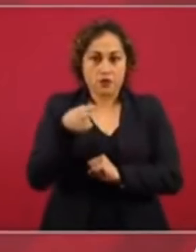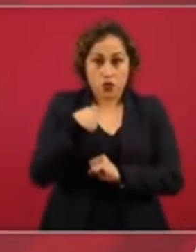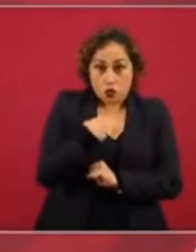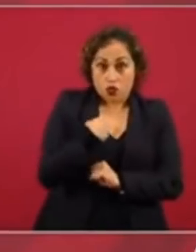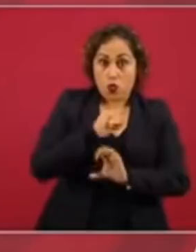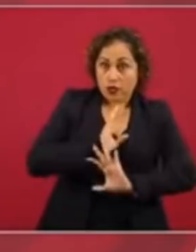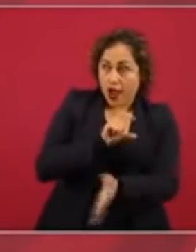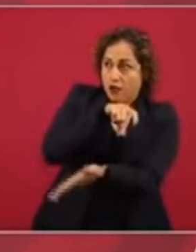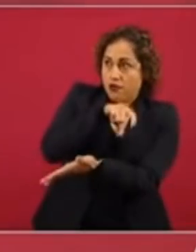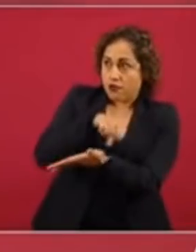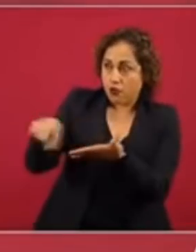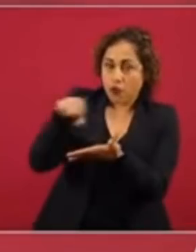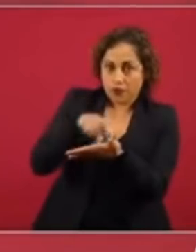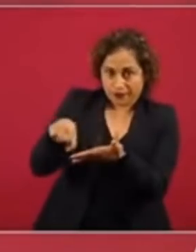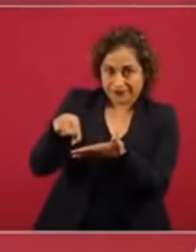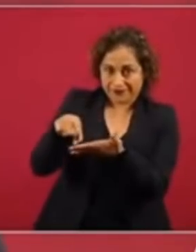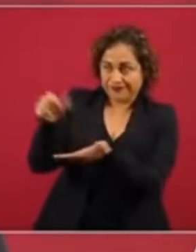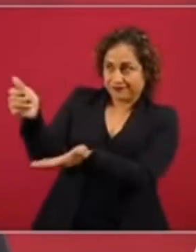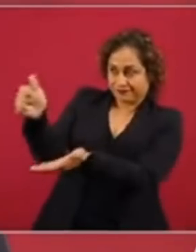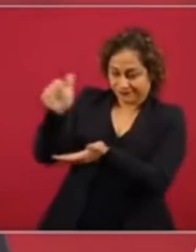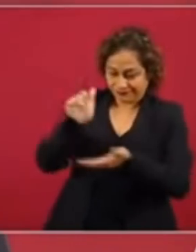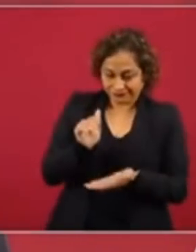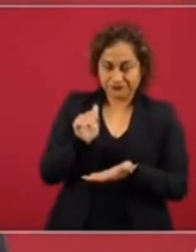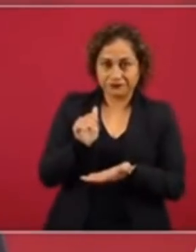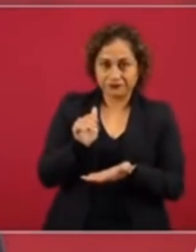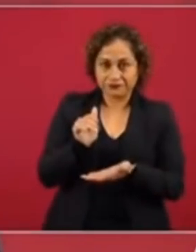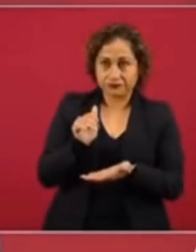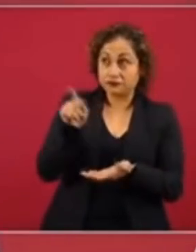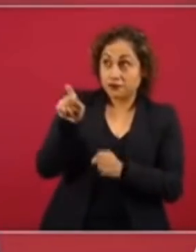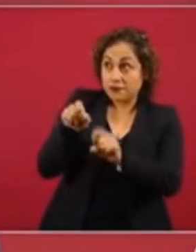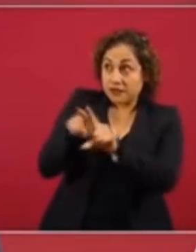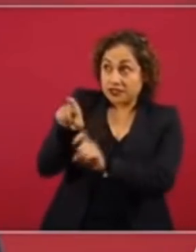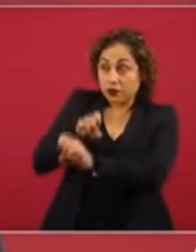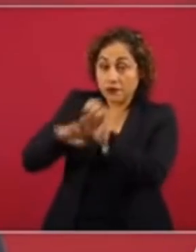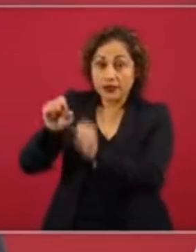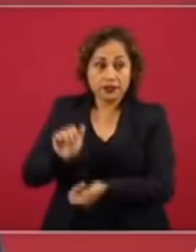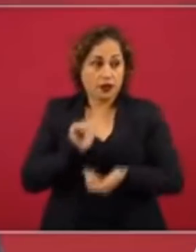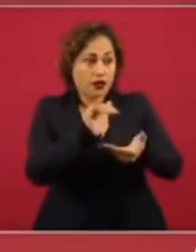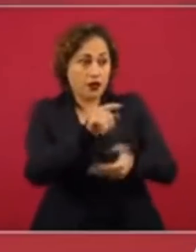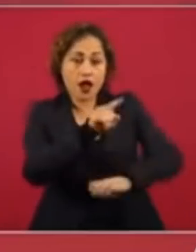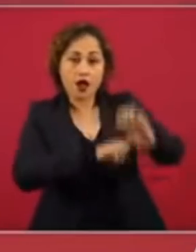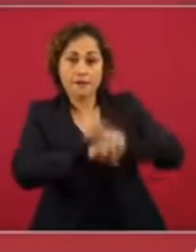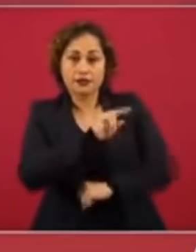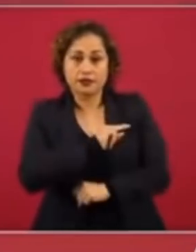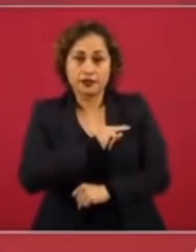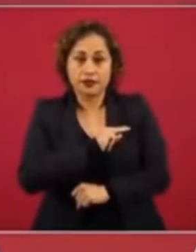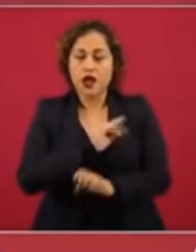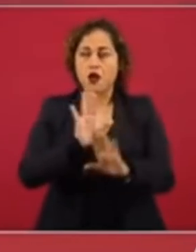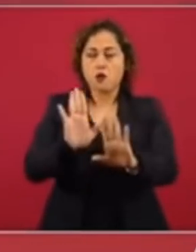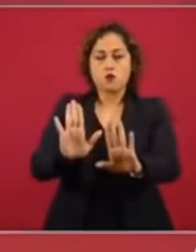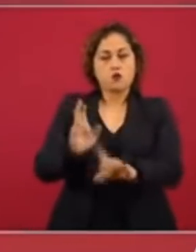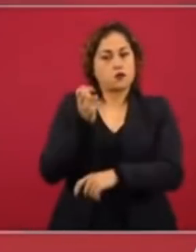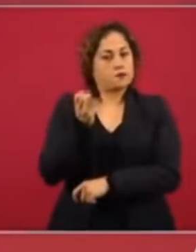se las entregan a una empresa particular. Eso sí, no lo